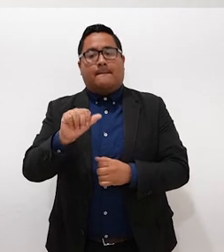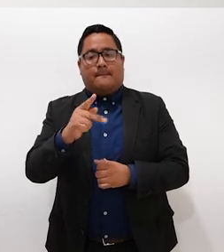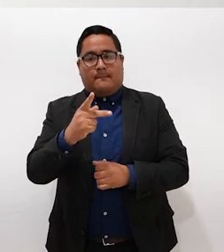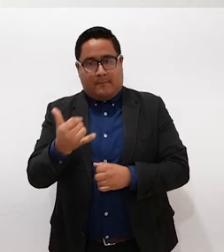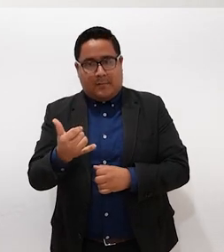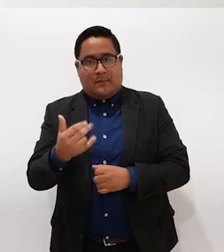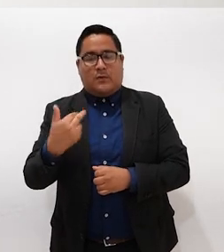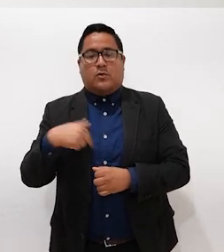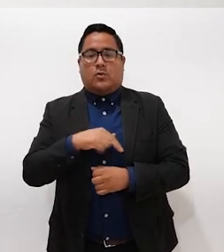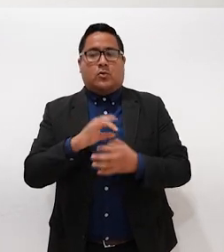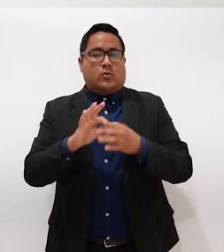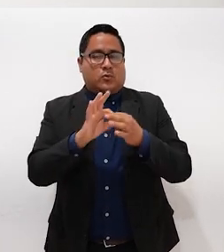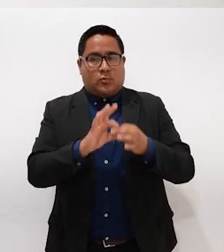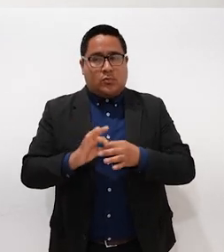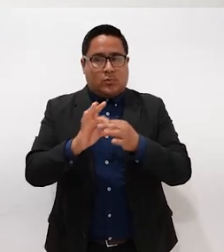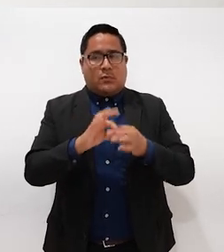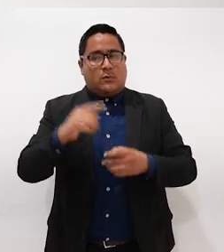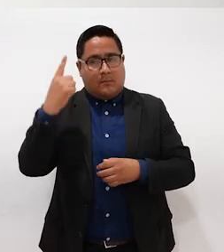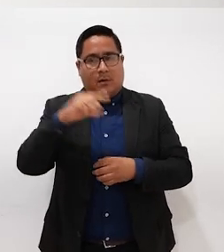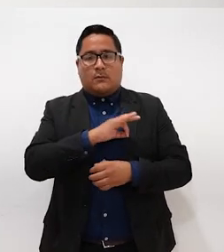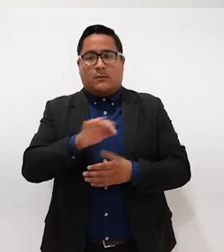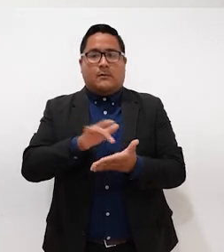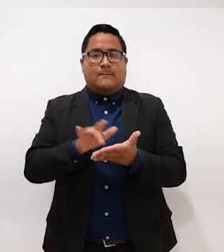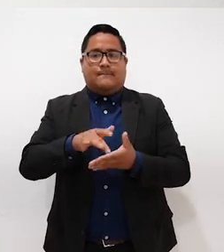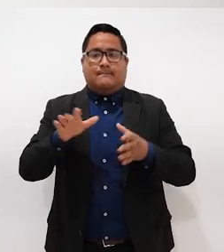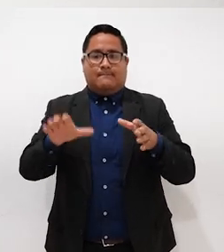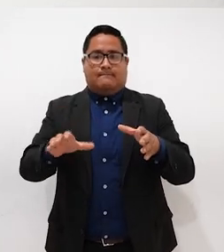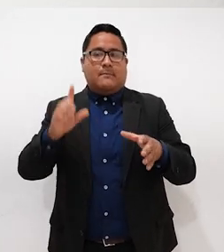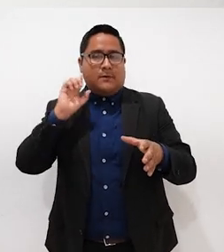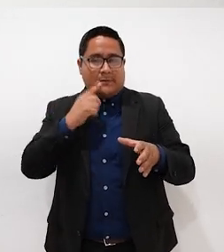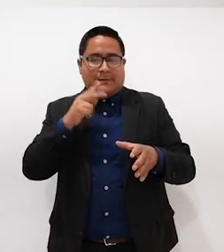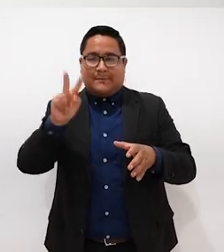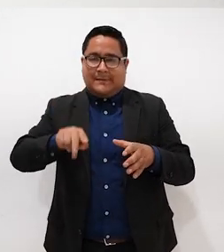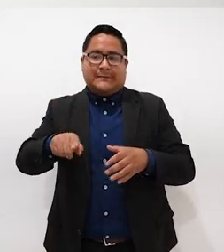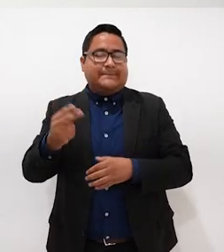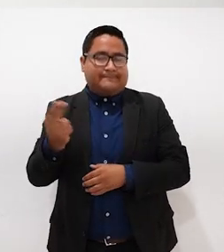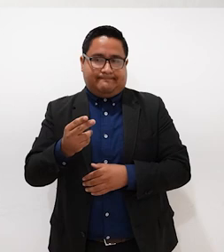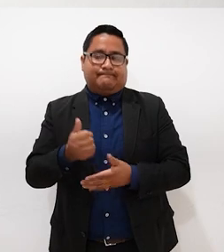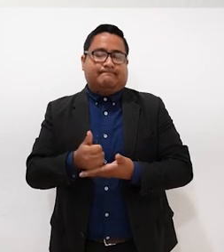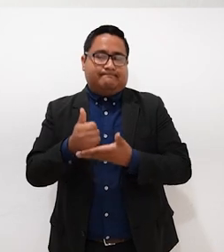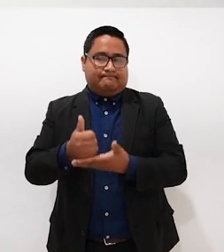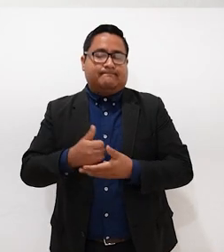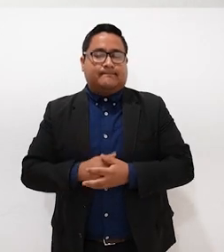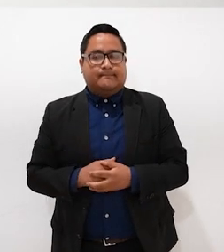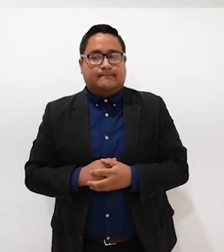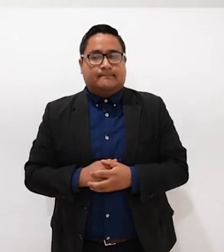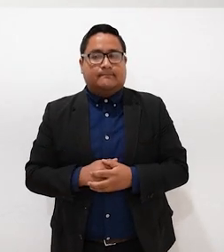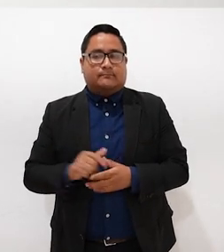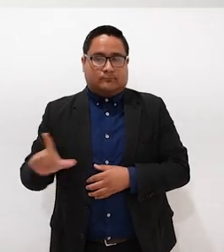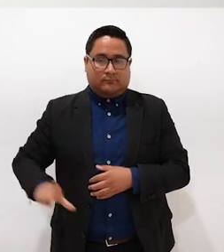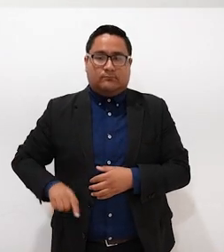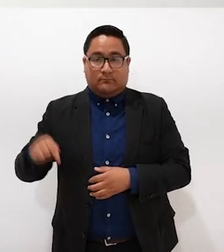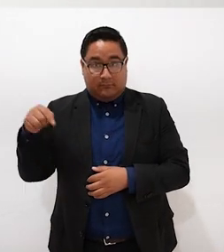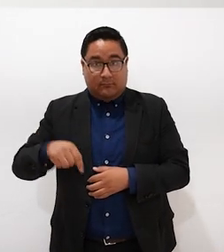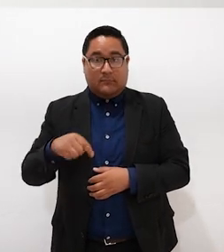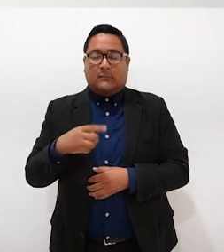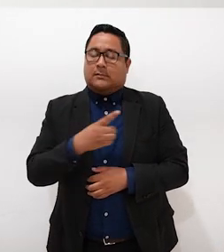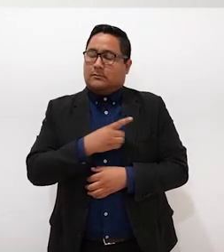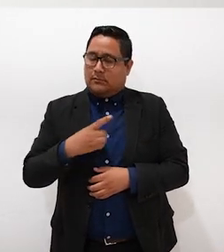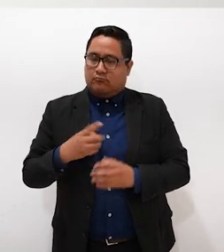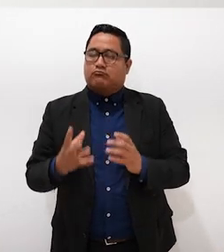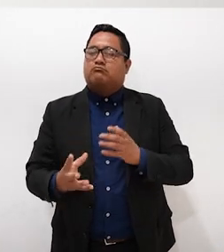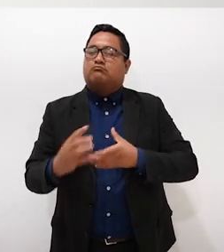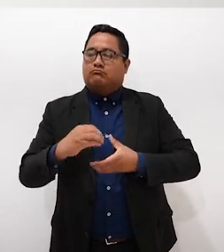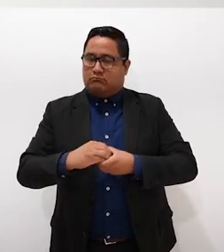MAPI, pues nos vamos a unir todos para poder ayudar a la comunidad sorda porque de verdad lo necesitan. Y este gobierno tiene que ser